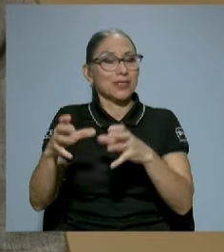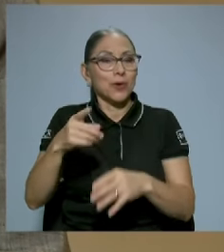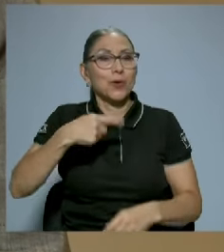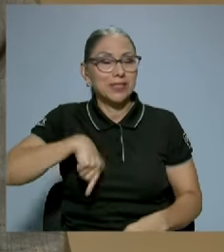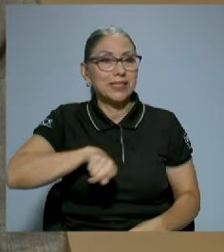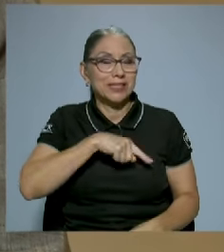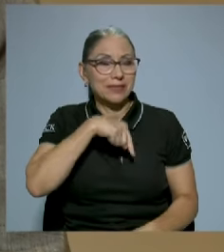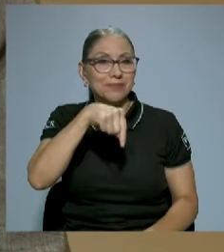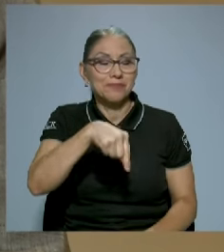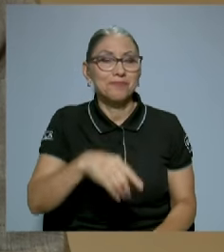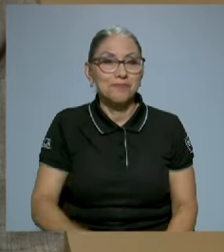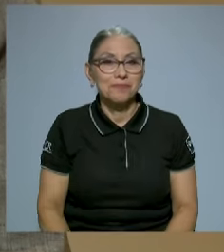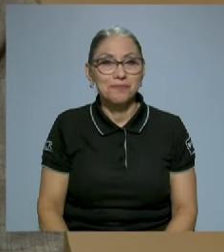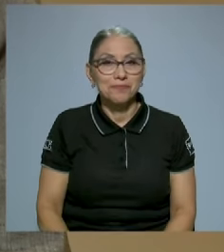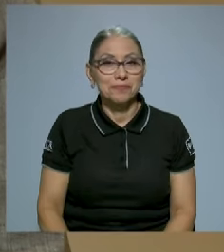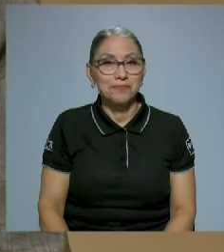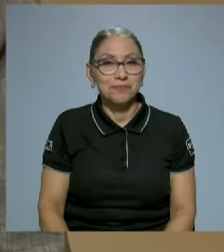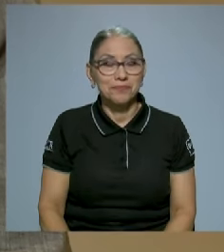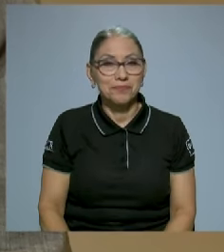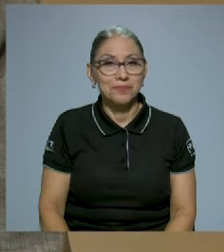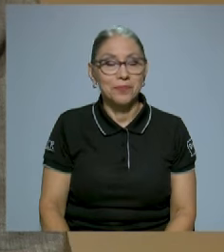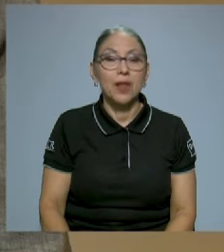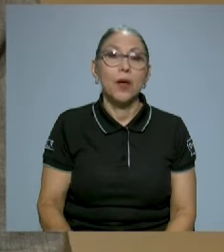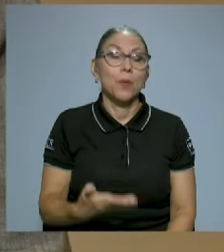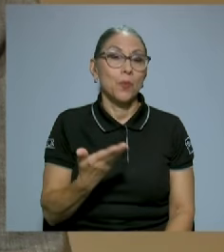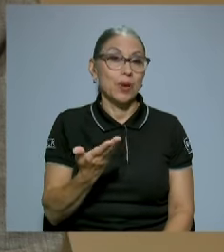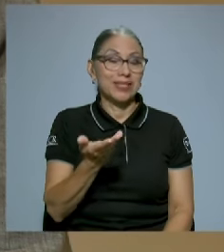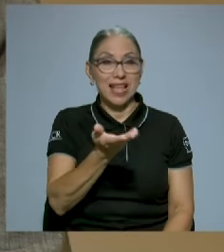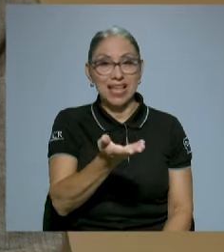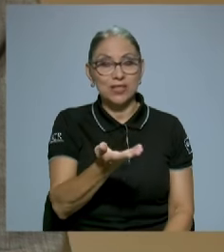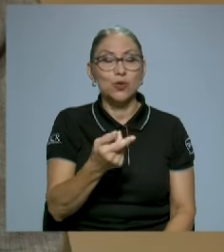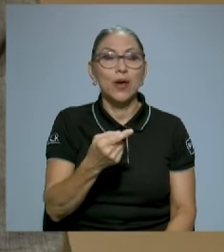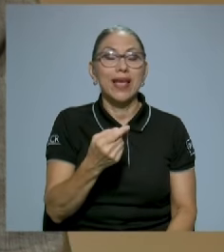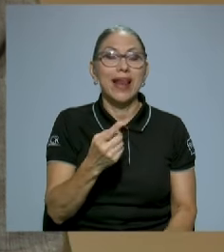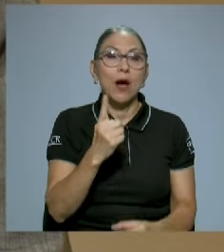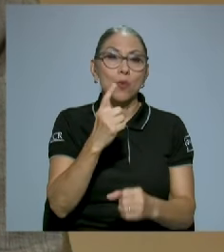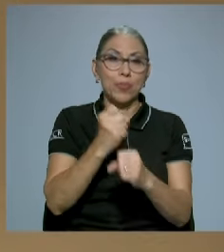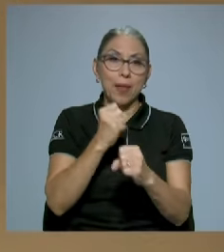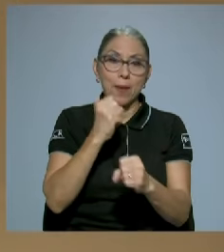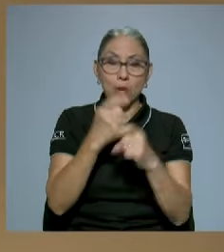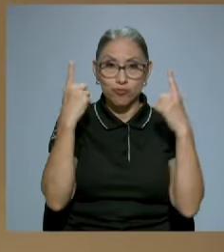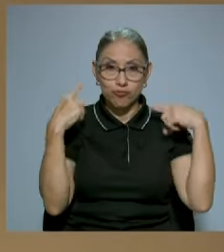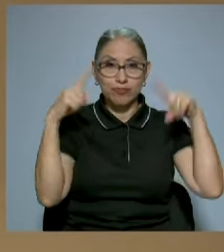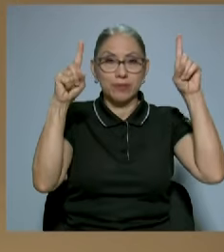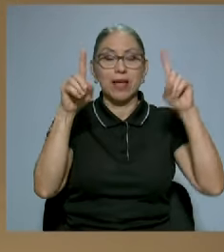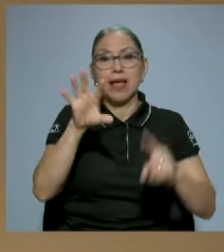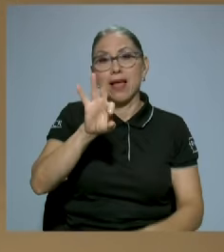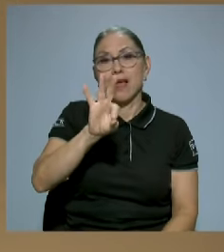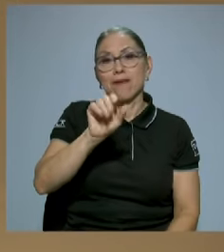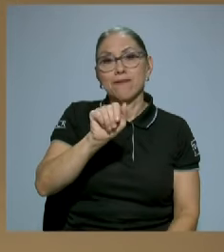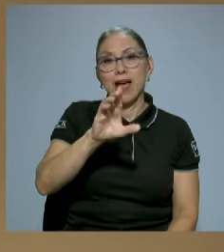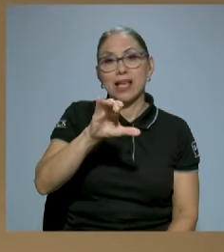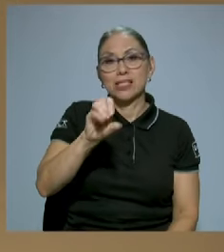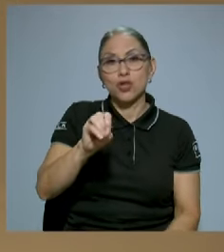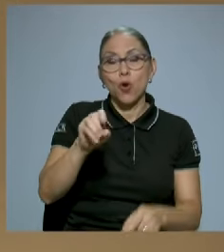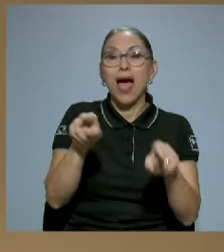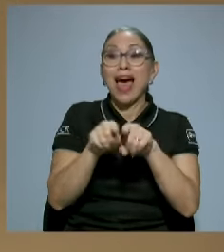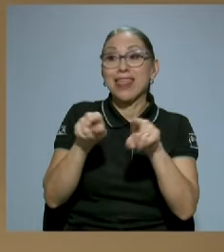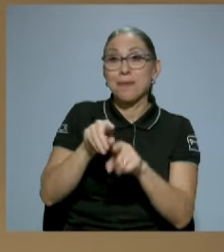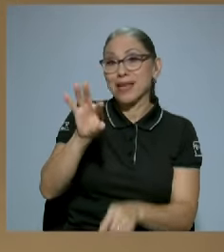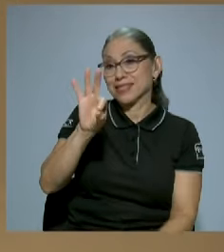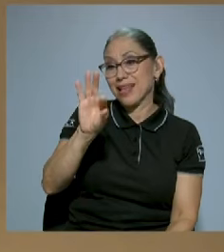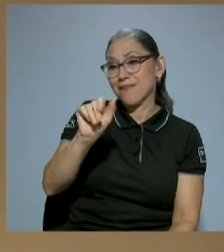Pues eso era obra de Facio y además Facio entendía que el